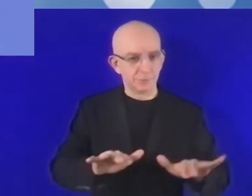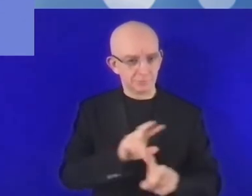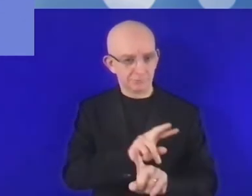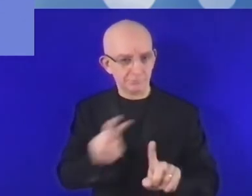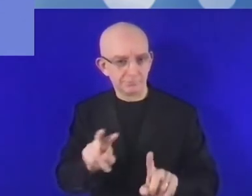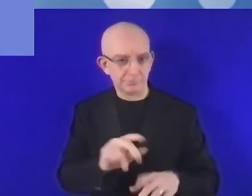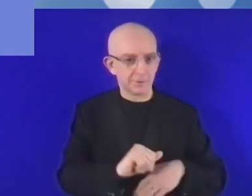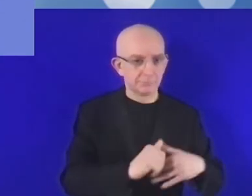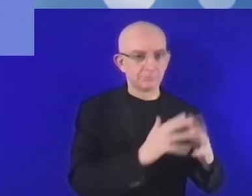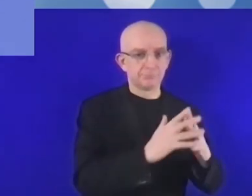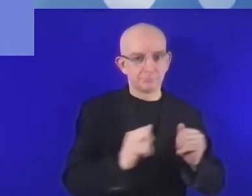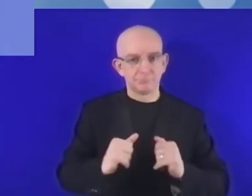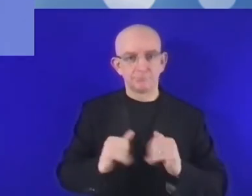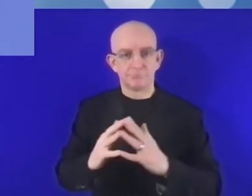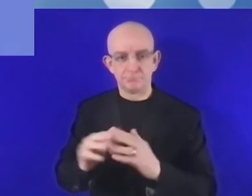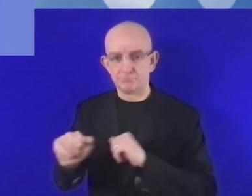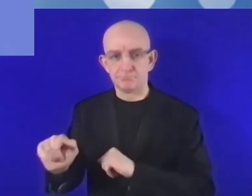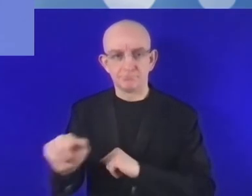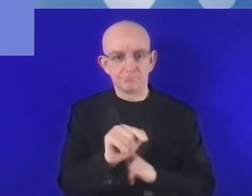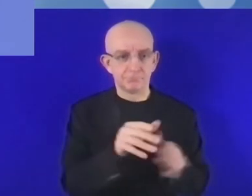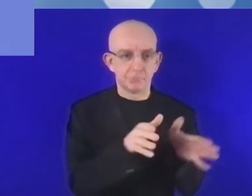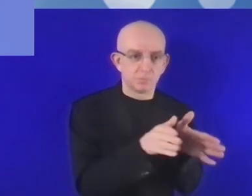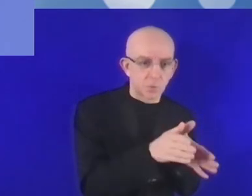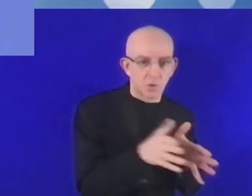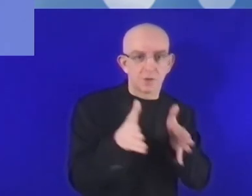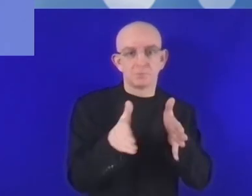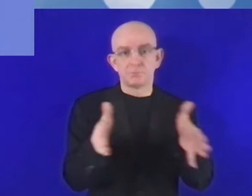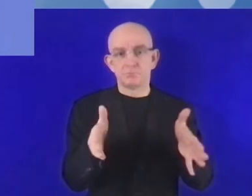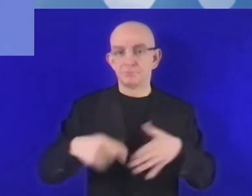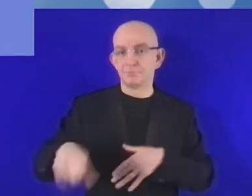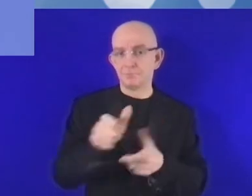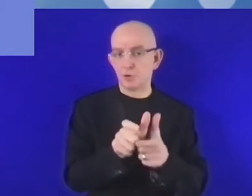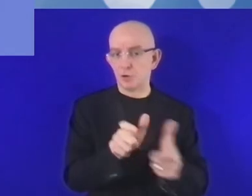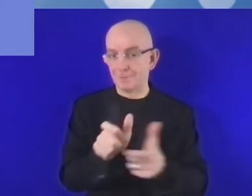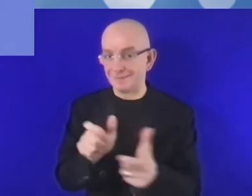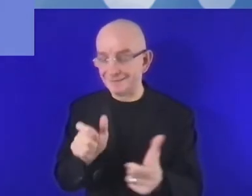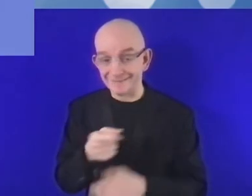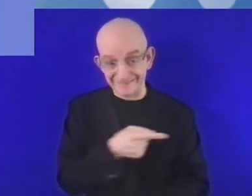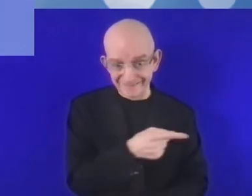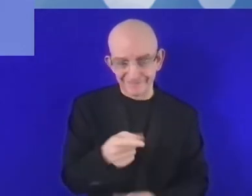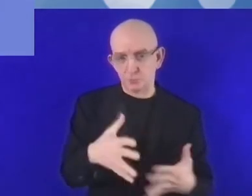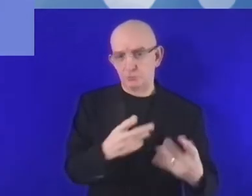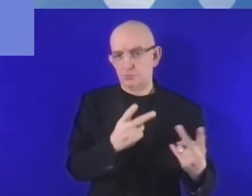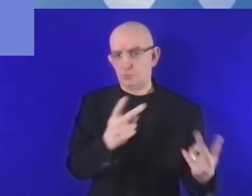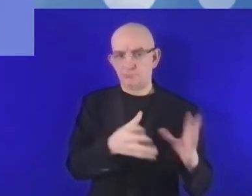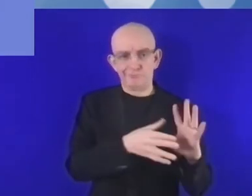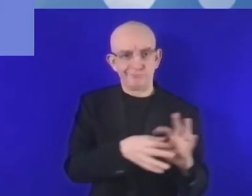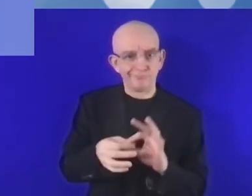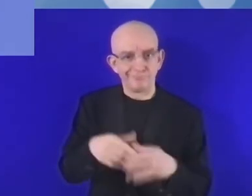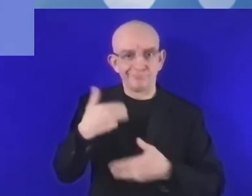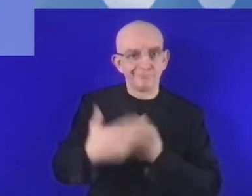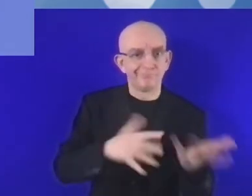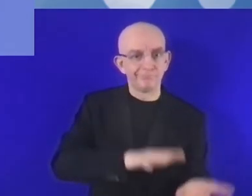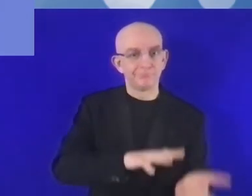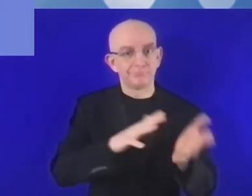la perspectiva de las pymes, que son muy importantes en la transformación digital. Un elemento